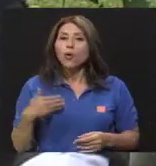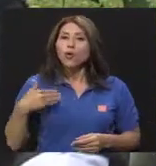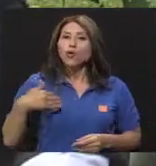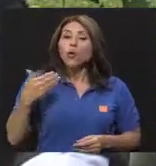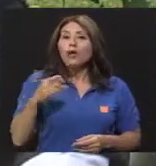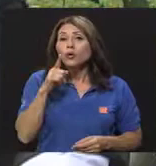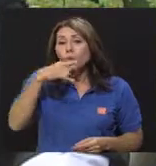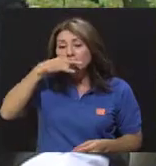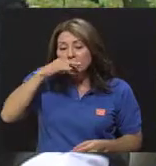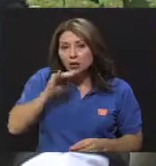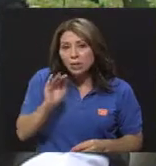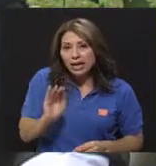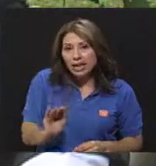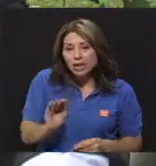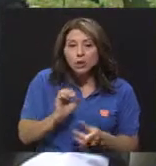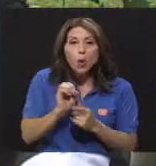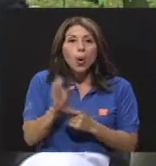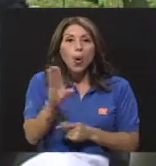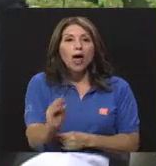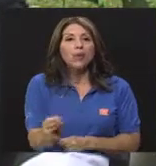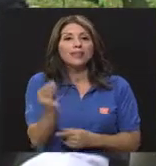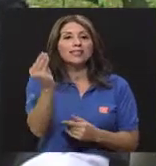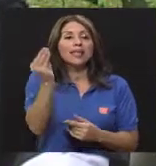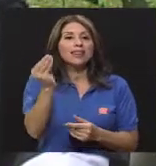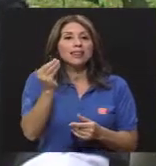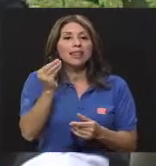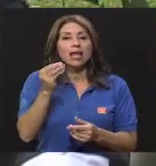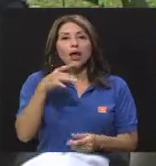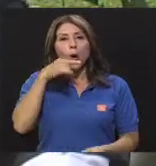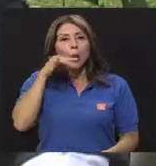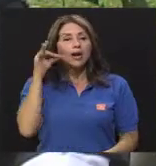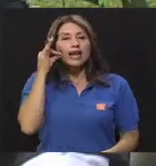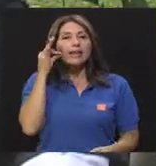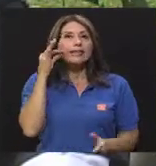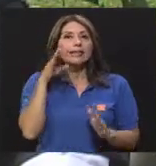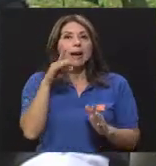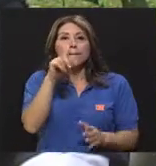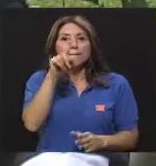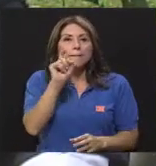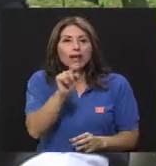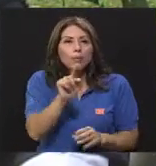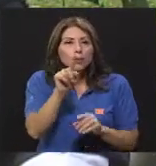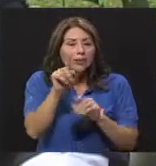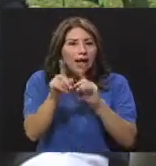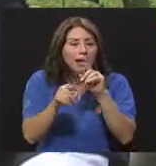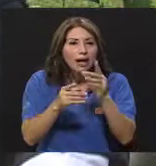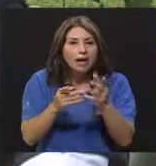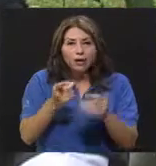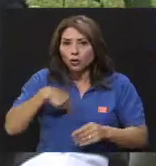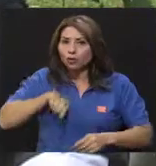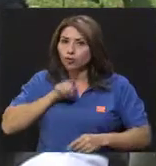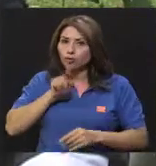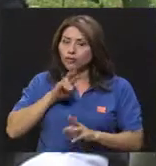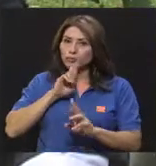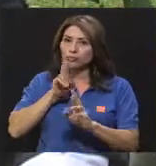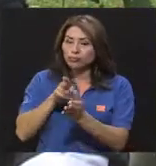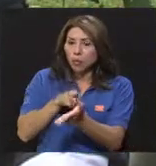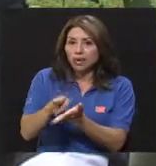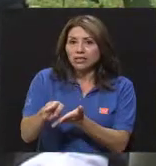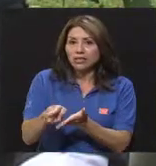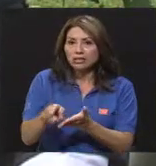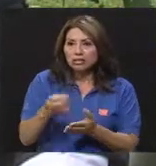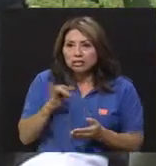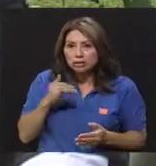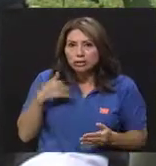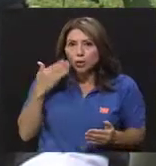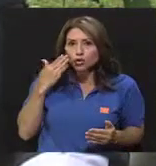pequeñito, un adolescente, o una niña pregunta, nosotros también tenemos que ser honestos. Si no sabemos, decirlo. Mira, no sé.